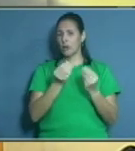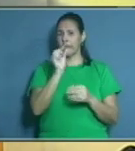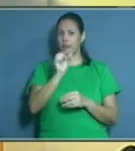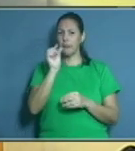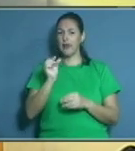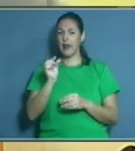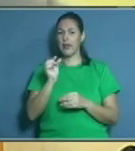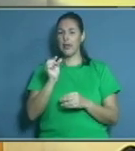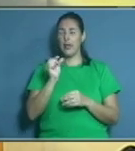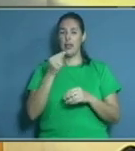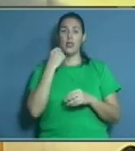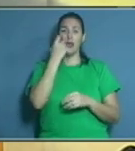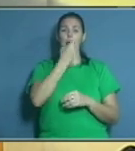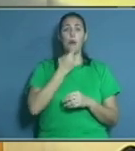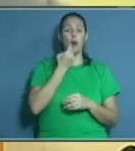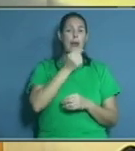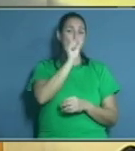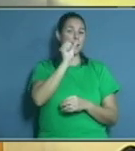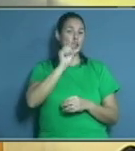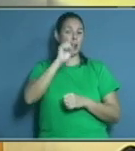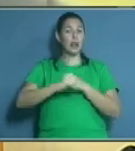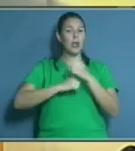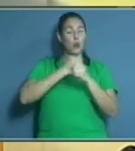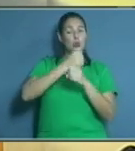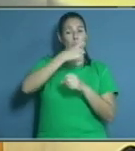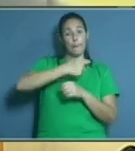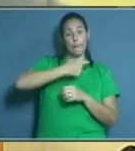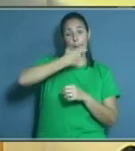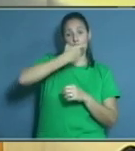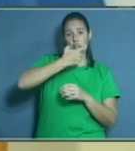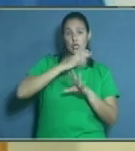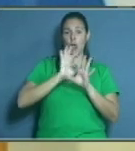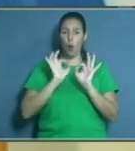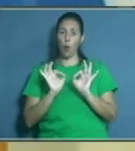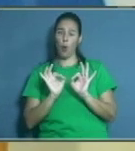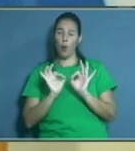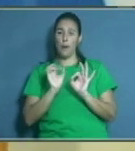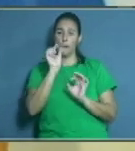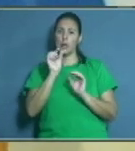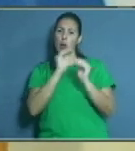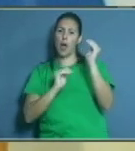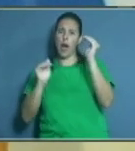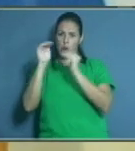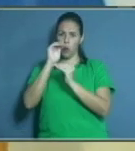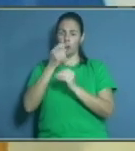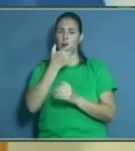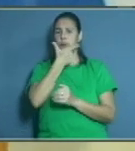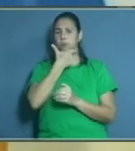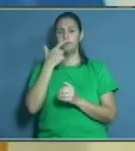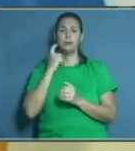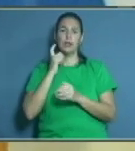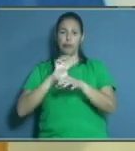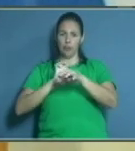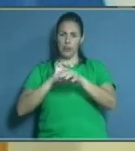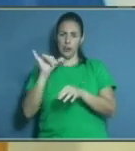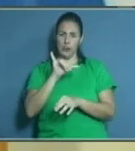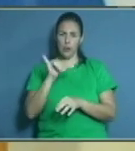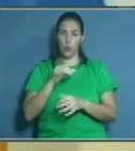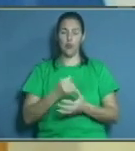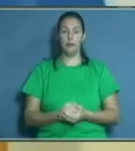quien usa prótesis o es una cuestión que va relacionada también con la edad? Cuando mencionaba las afecciones anteriores,